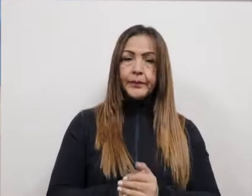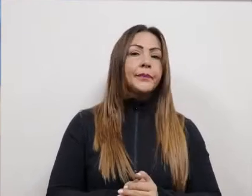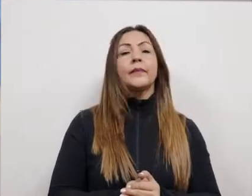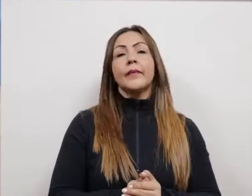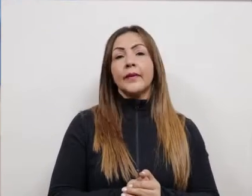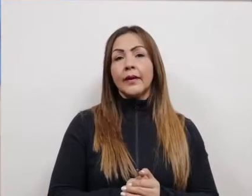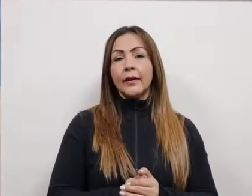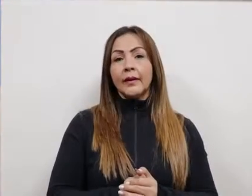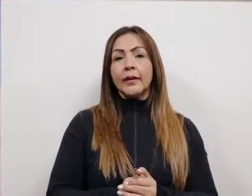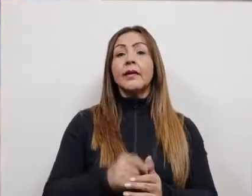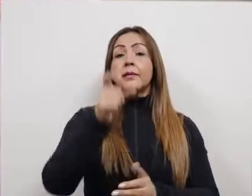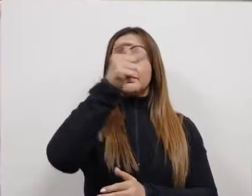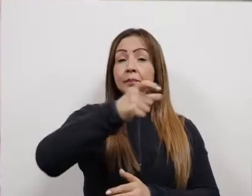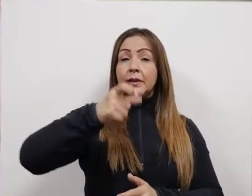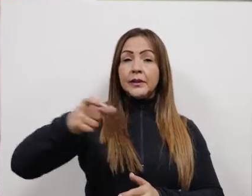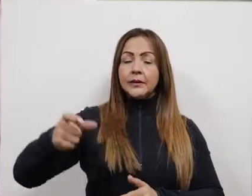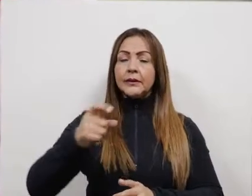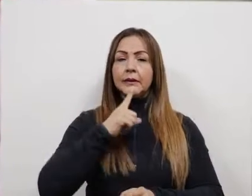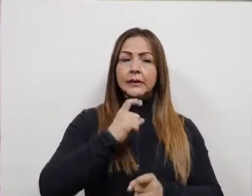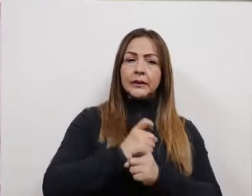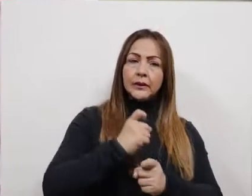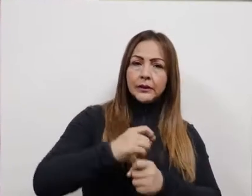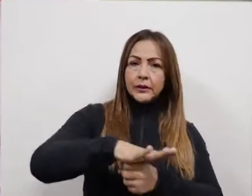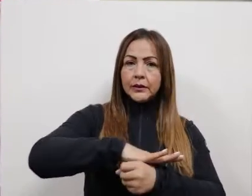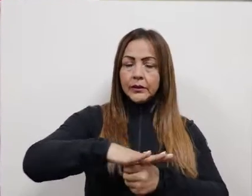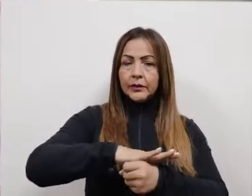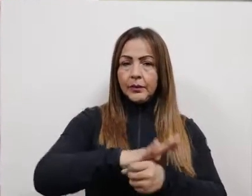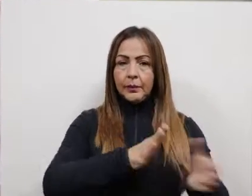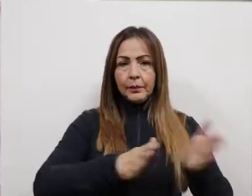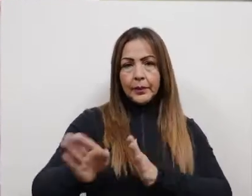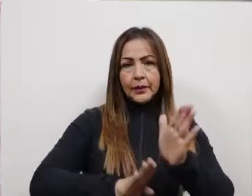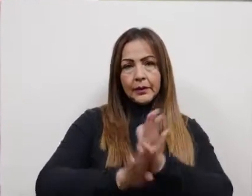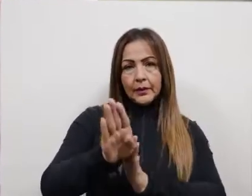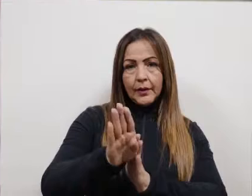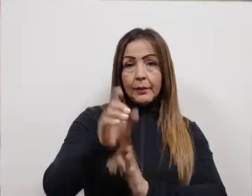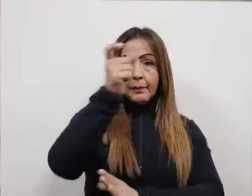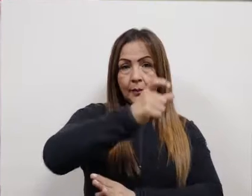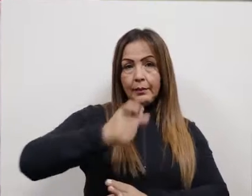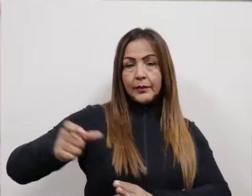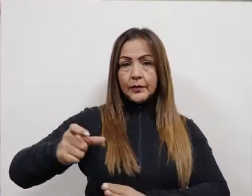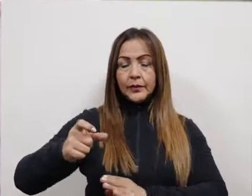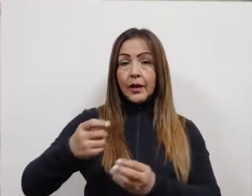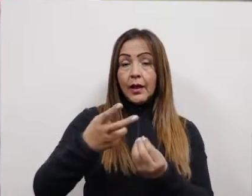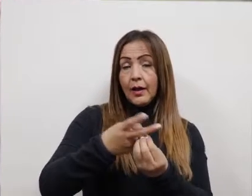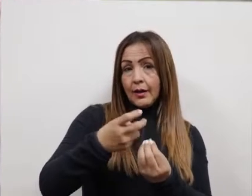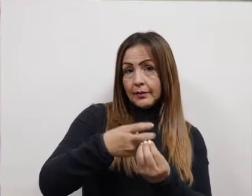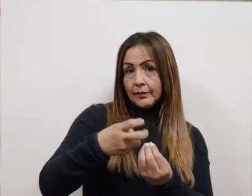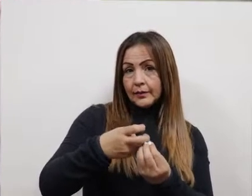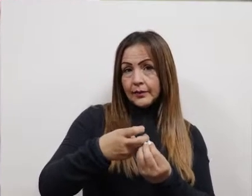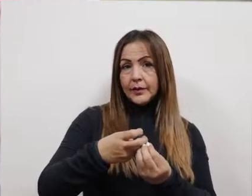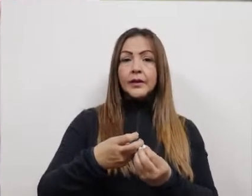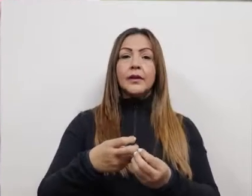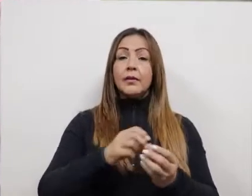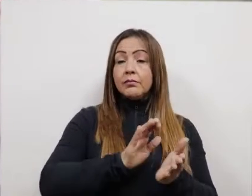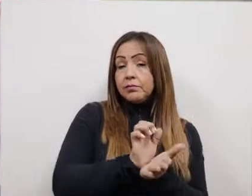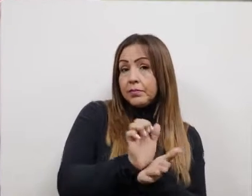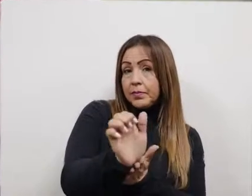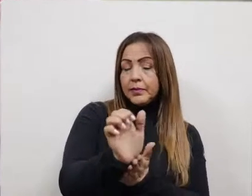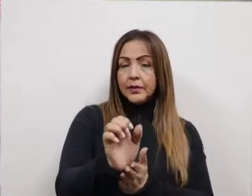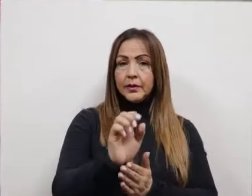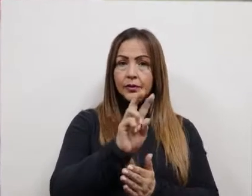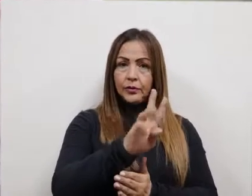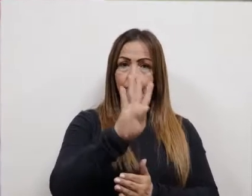de emergencia. La dimensión de poblaciones vulnerables tiene dos metas específicas en Plan de Desarrollo. Para la población víctima del conflicto armado se